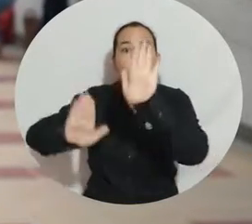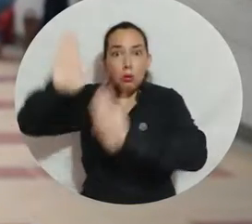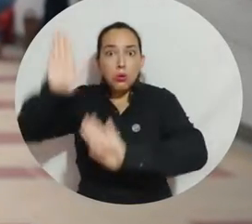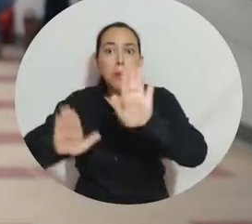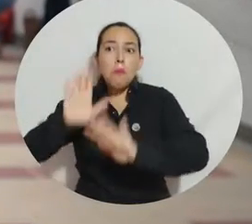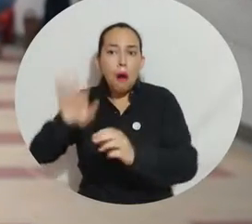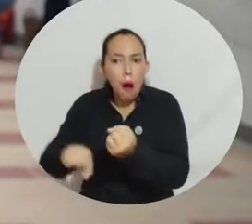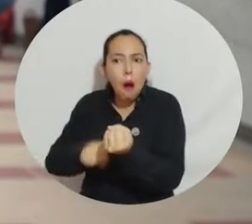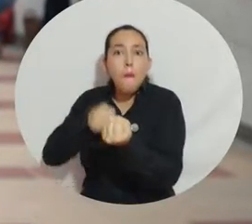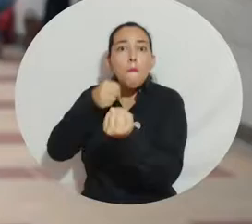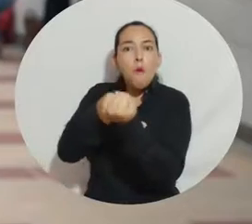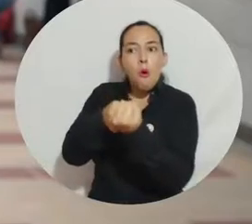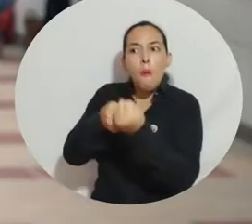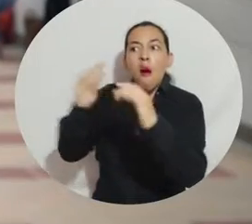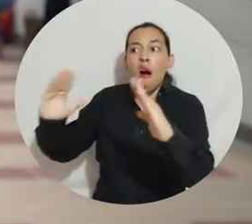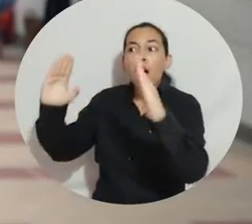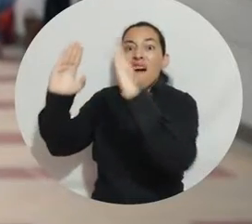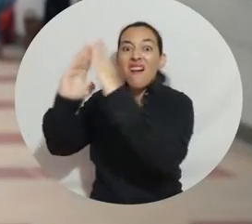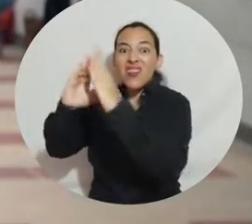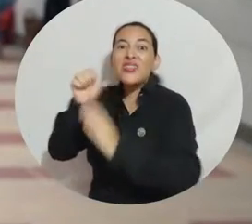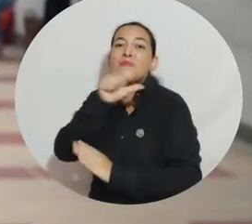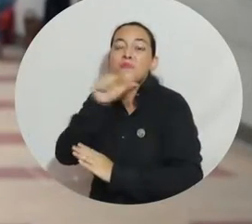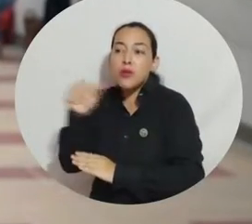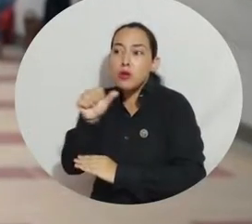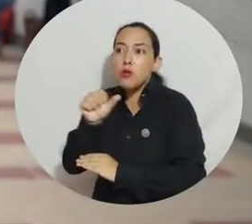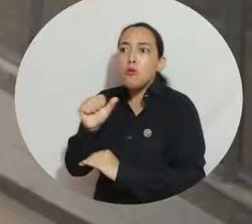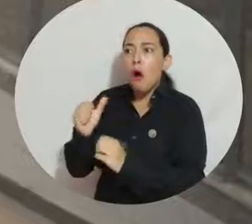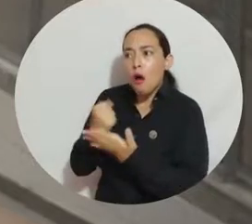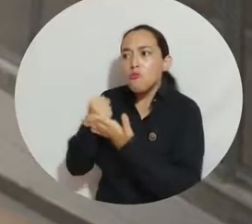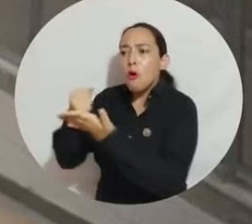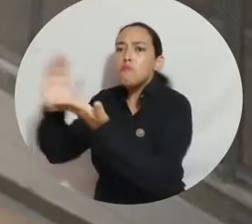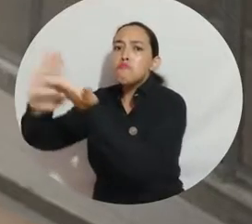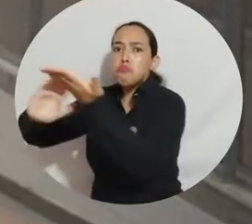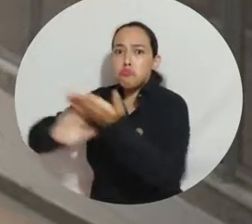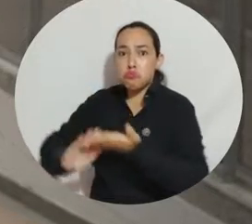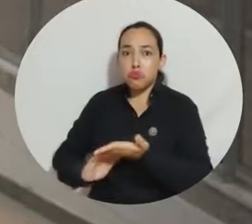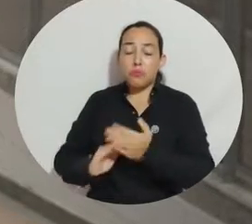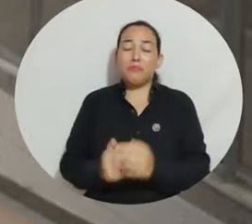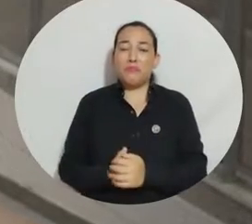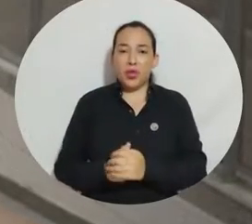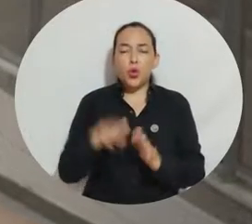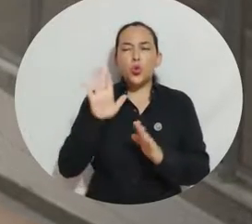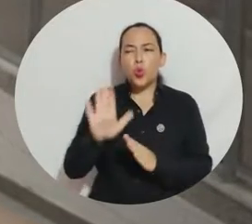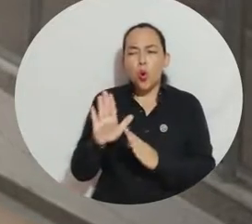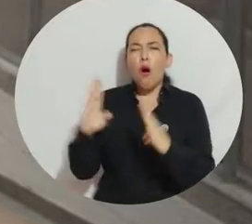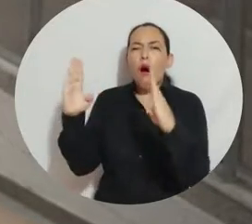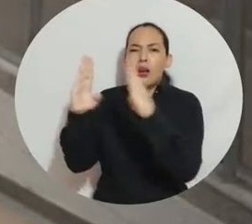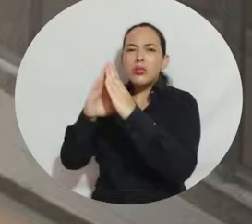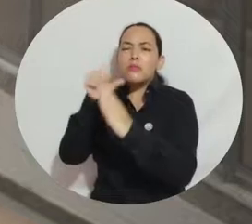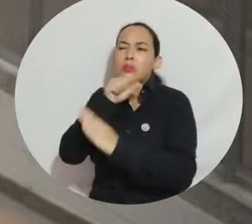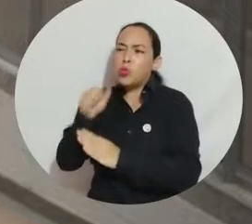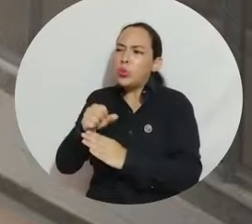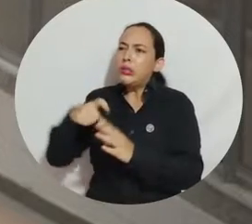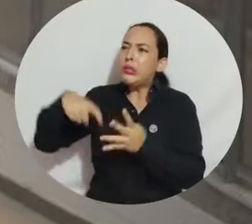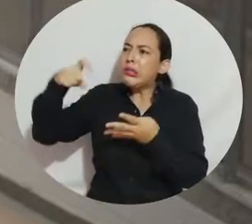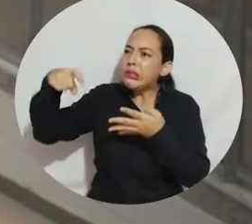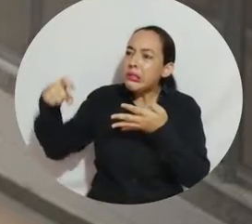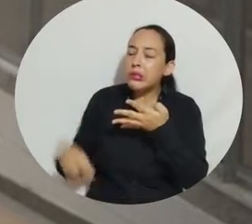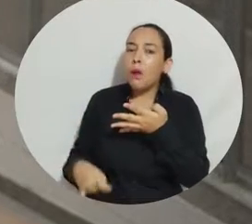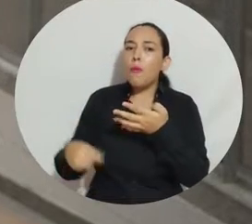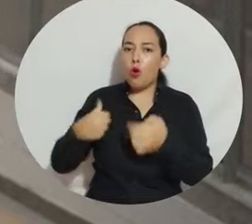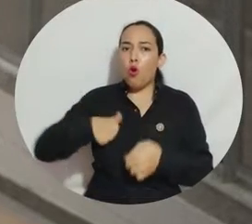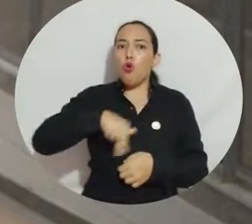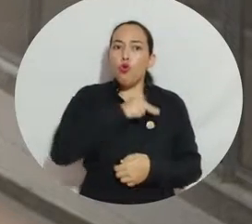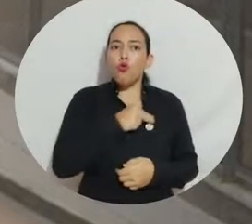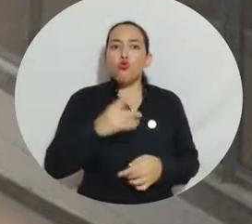granito de arena al mejoramiento y a la readecuación del Asilo de Santa Marta. En el asilo se presentan muchas necesidades que como universidad